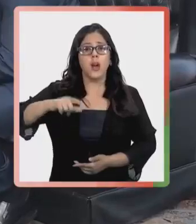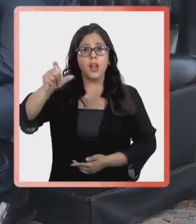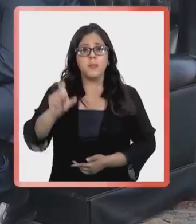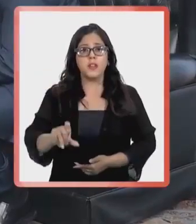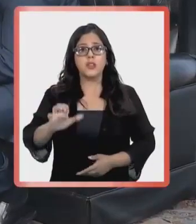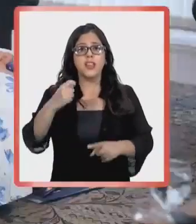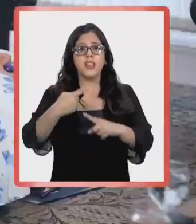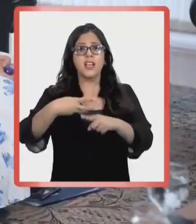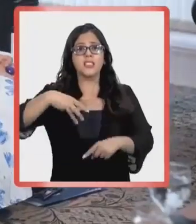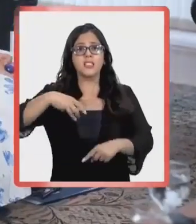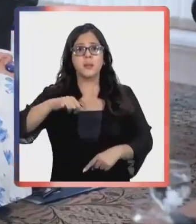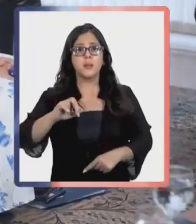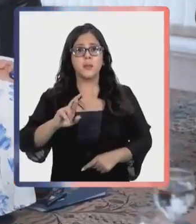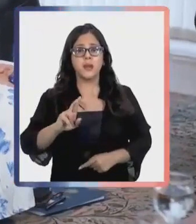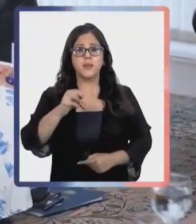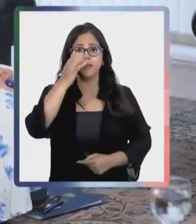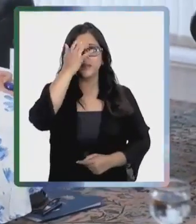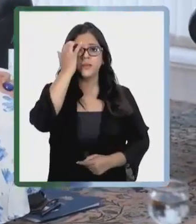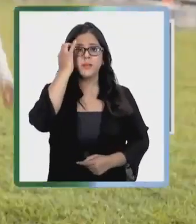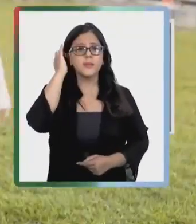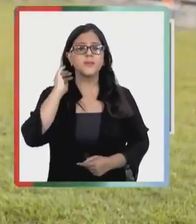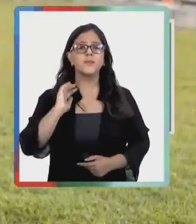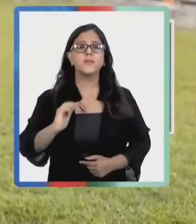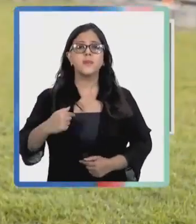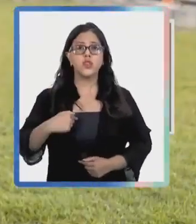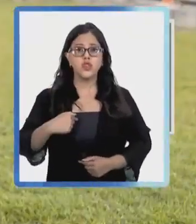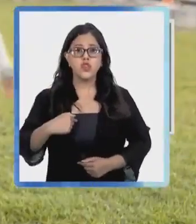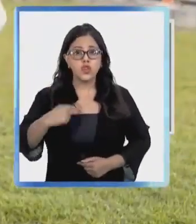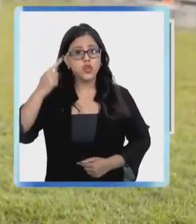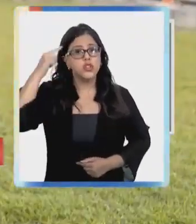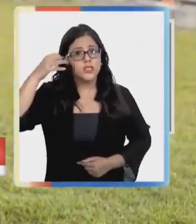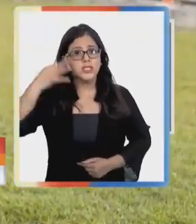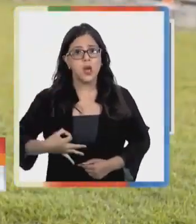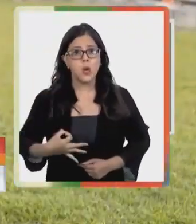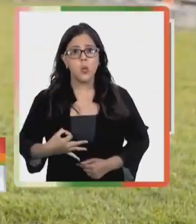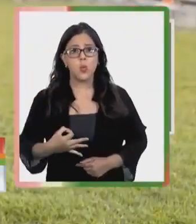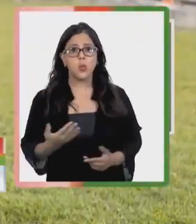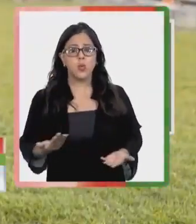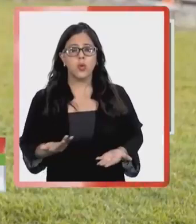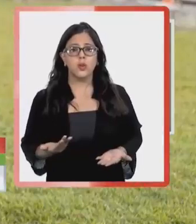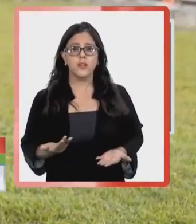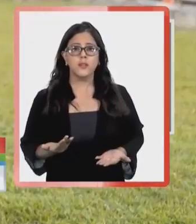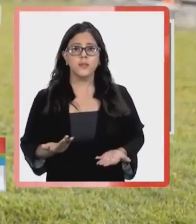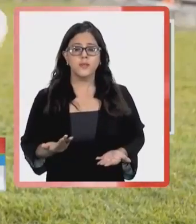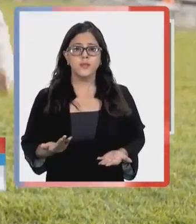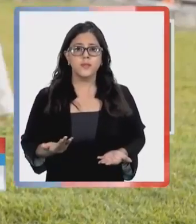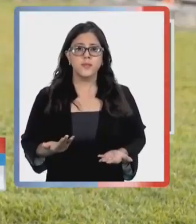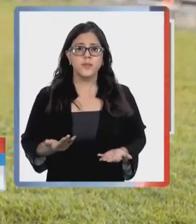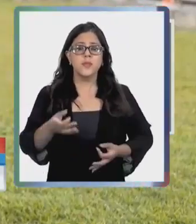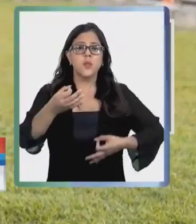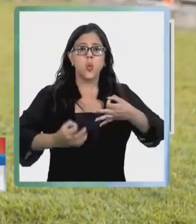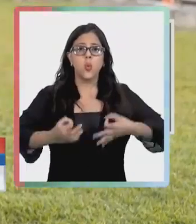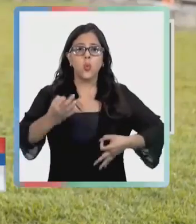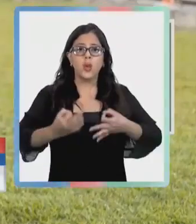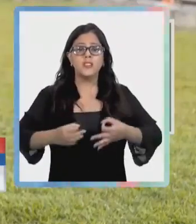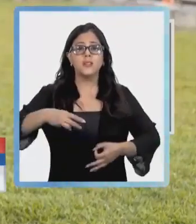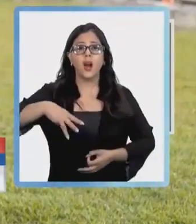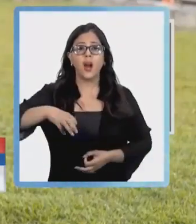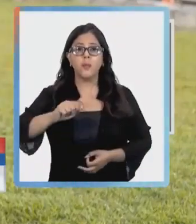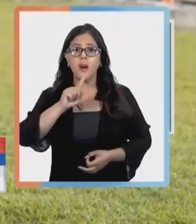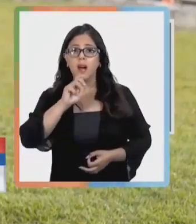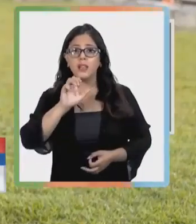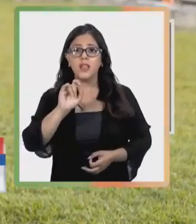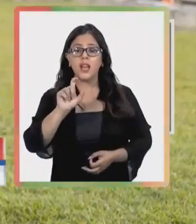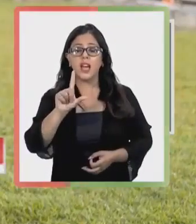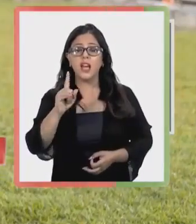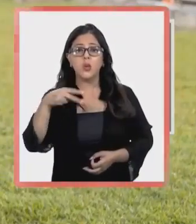Patriótico Manuel Rodríguez. Yo tengo la más profunda convicción de que en el juicio a Jorge